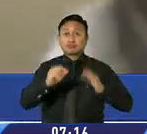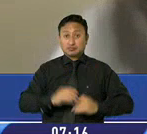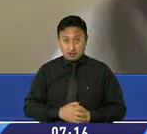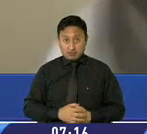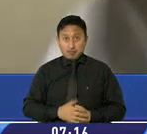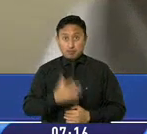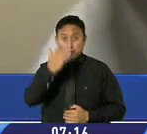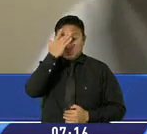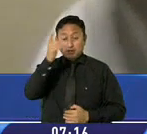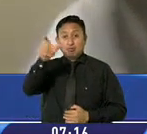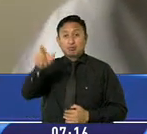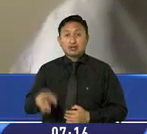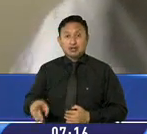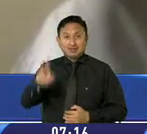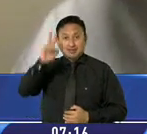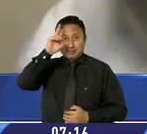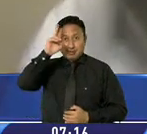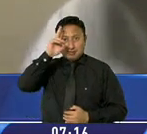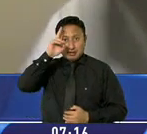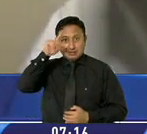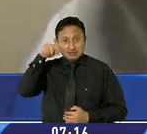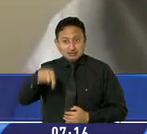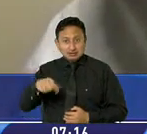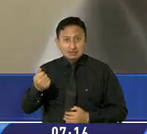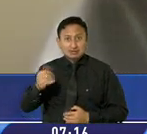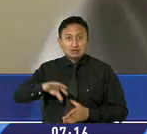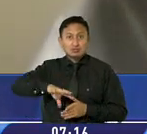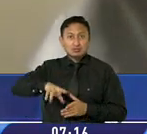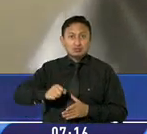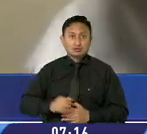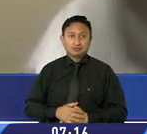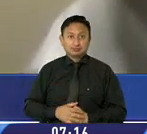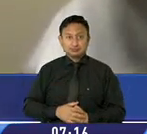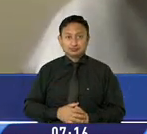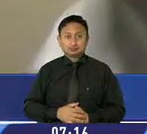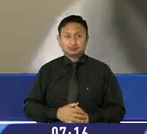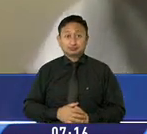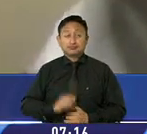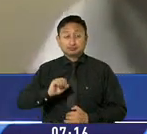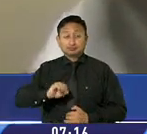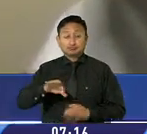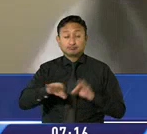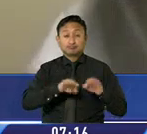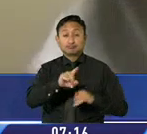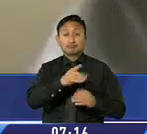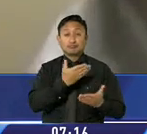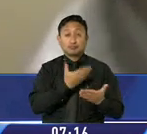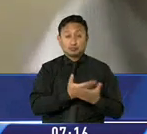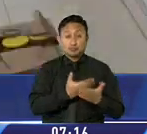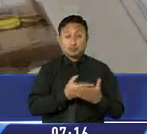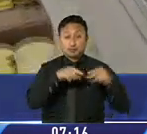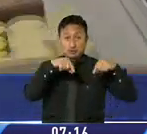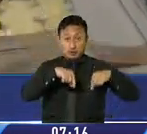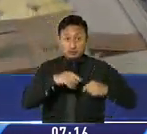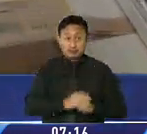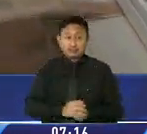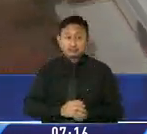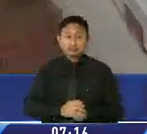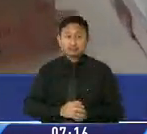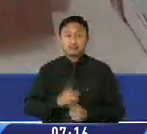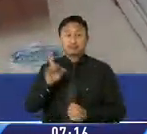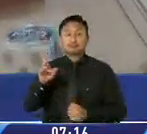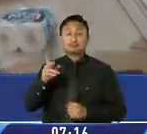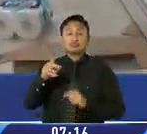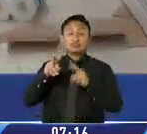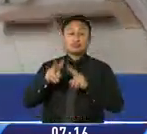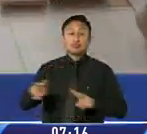porque ese señor está cometiendo una infracción tributaria. Una aclaración que deja planteado el especialista en temas tributarios es que en el caso de que